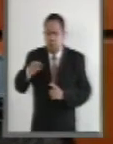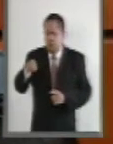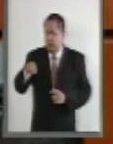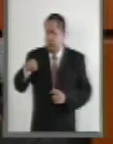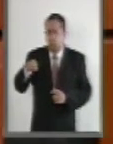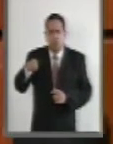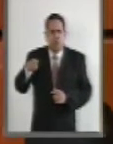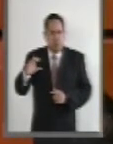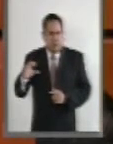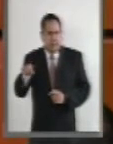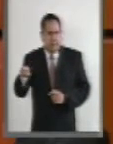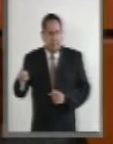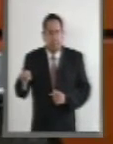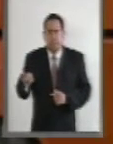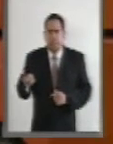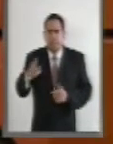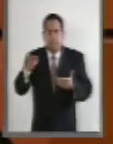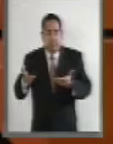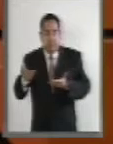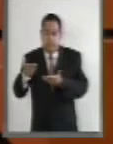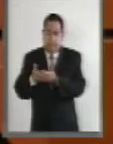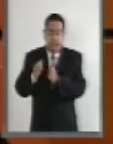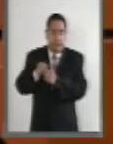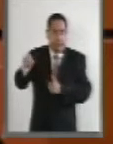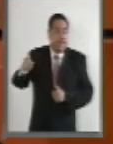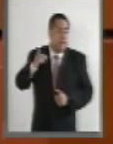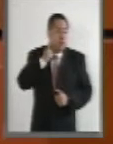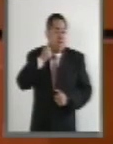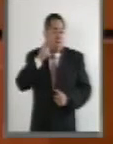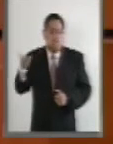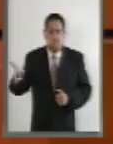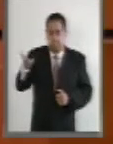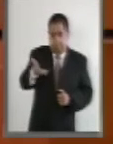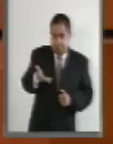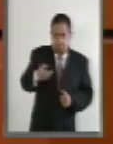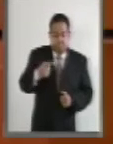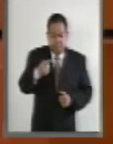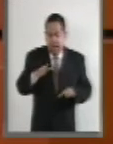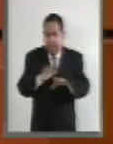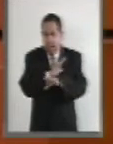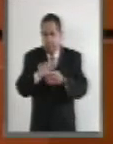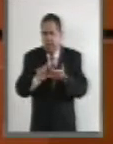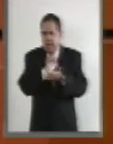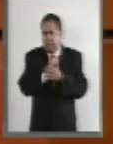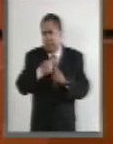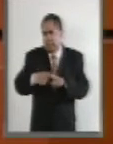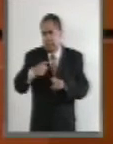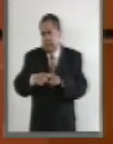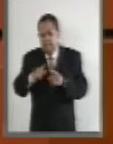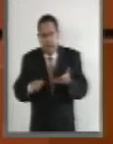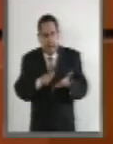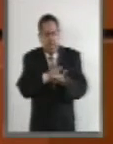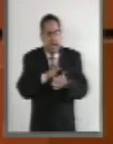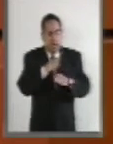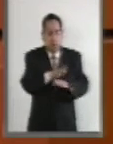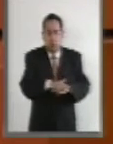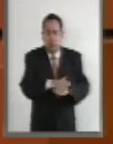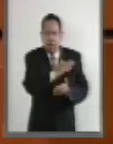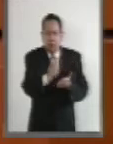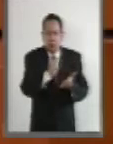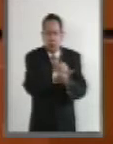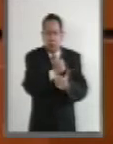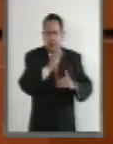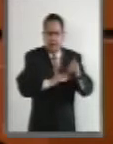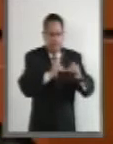presentó en la colegisladora una iniciativa que reforma diversas disposiciones de la ley general de asentamientos